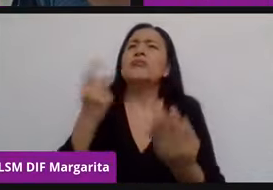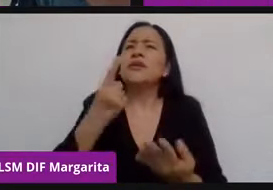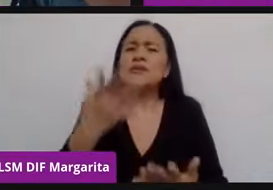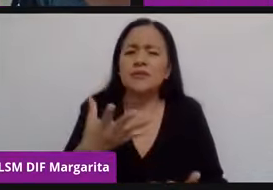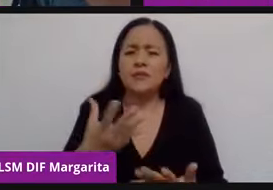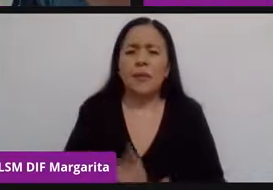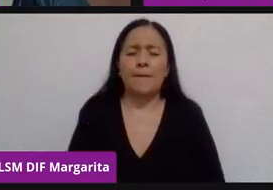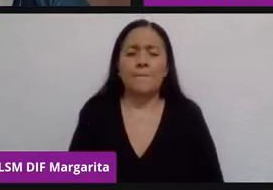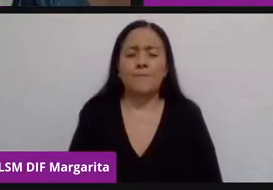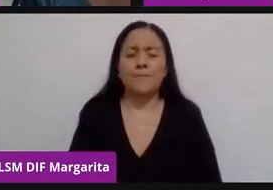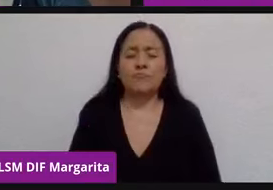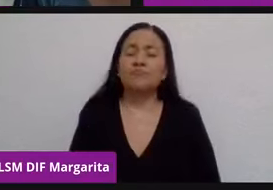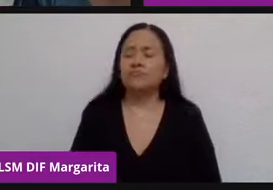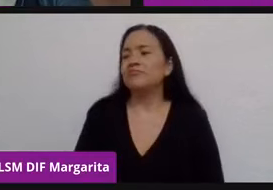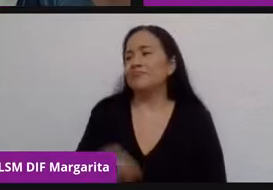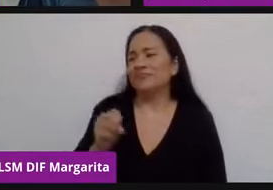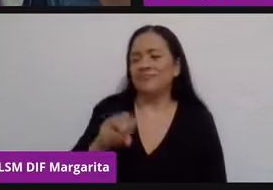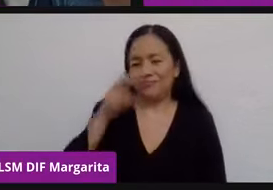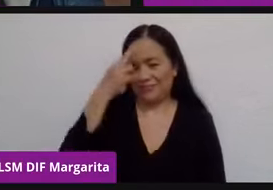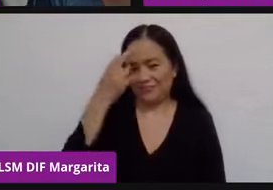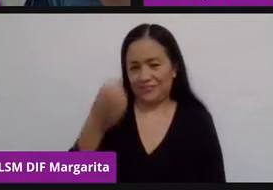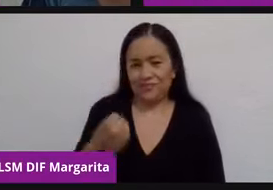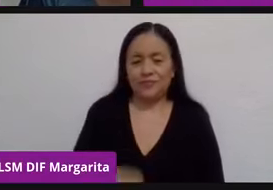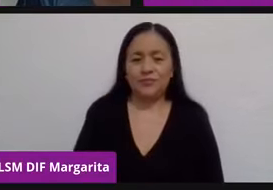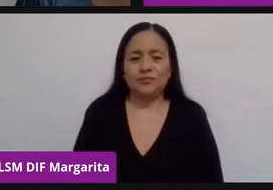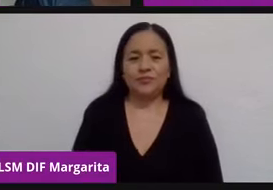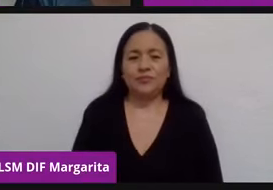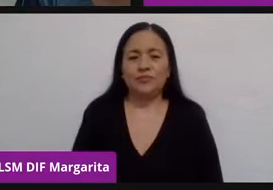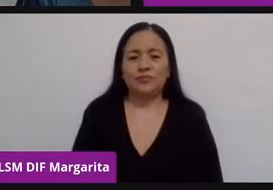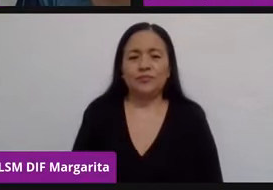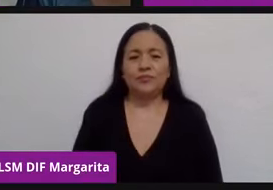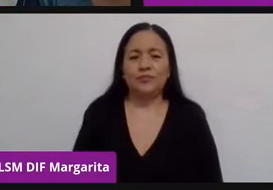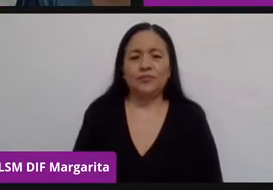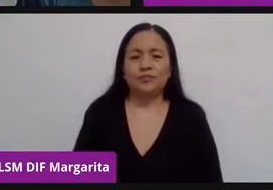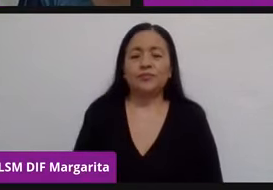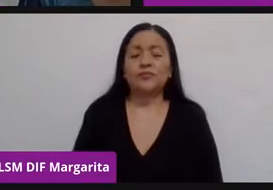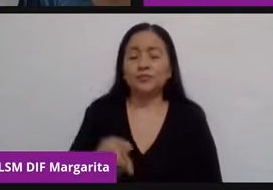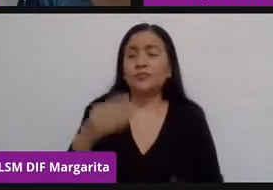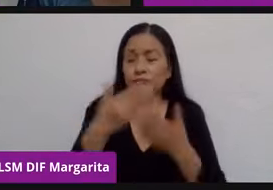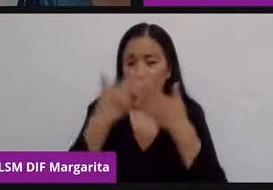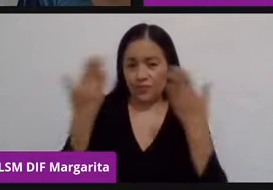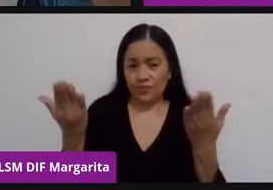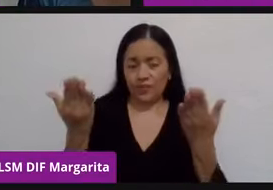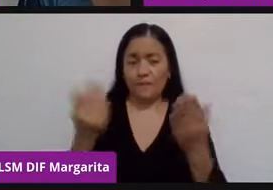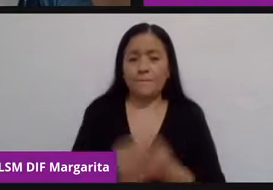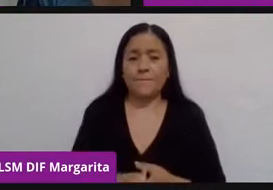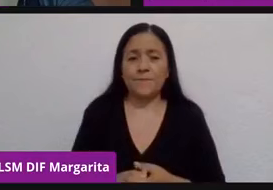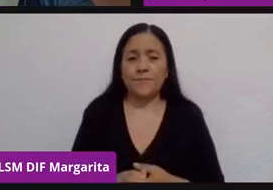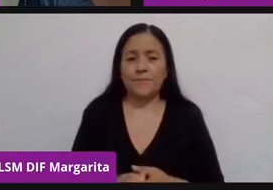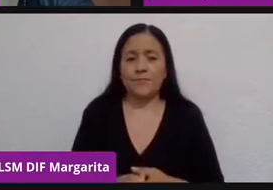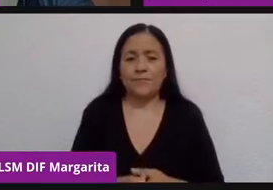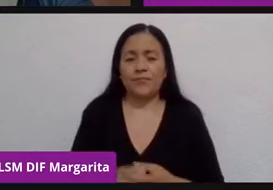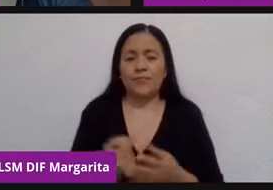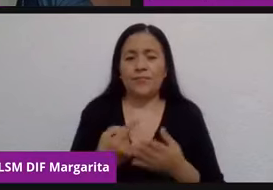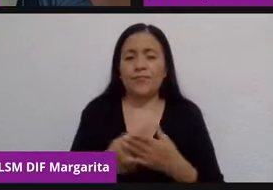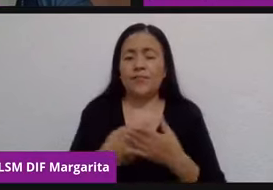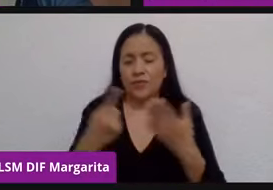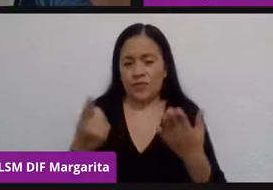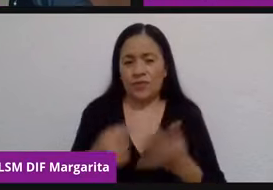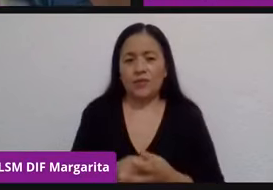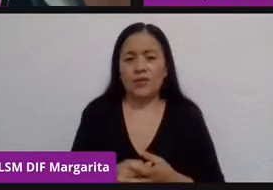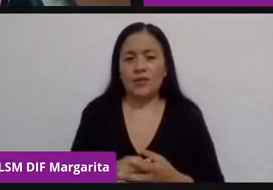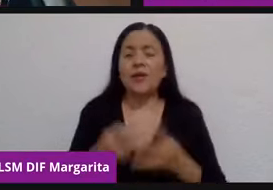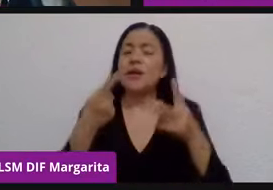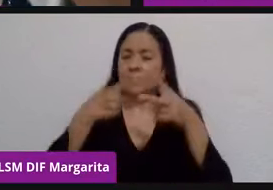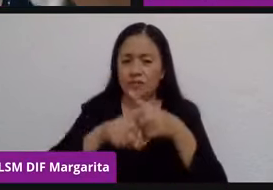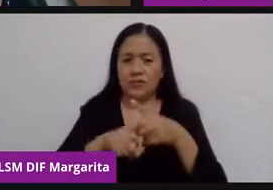Es correcto, doctor, es correcto. Y si me lo permite, iniciaré esta hermosa charla y esta presentación de